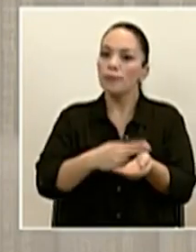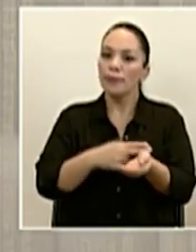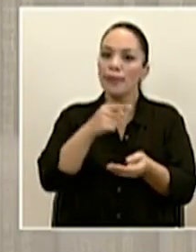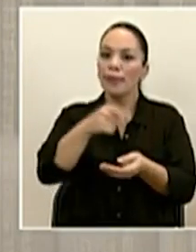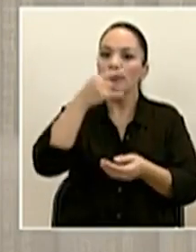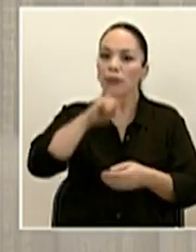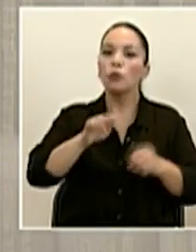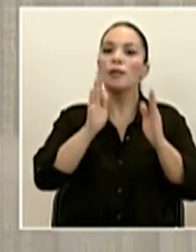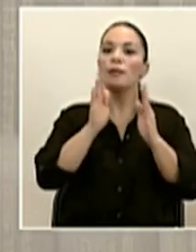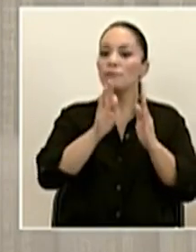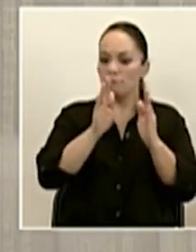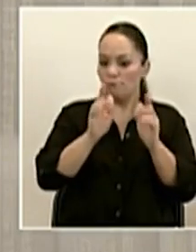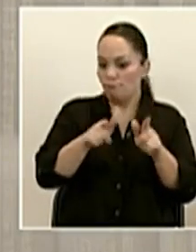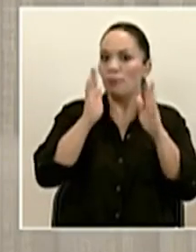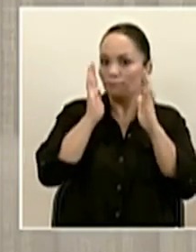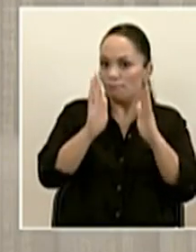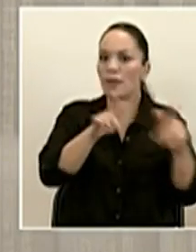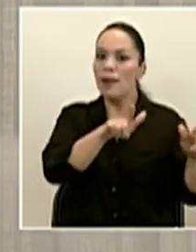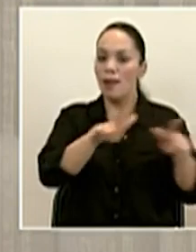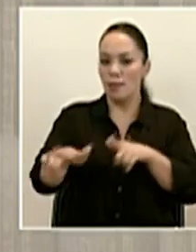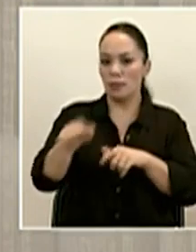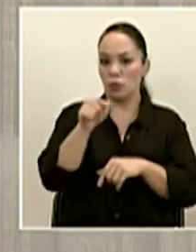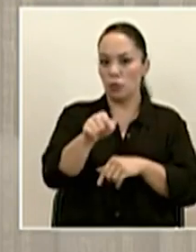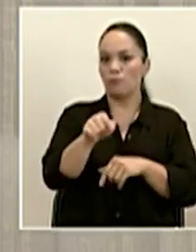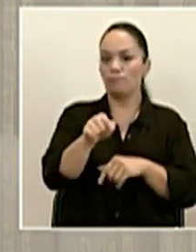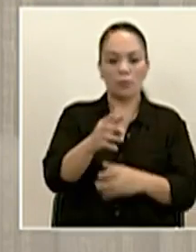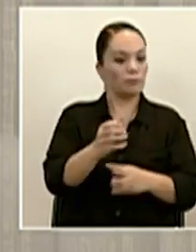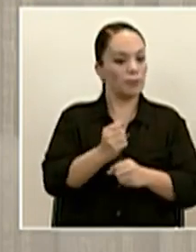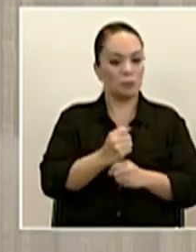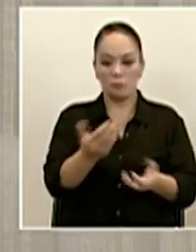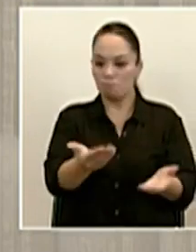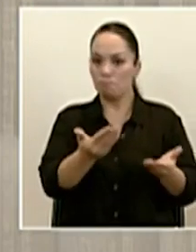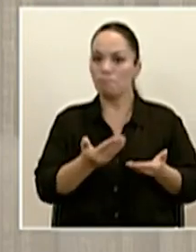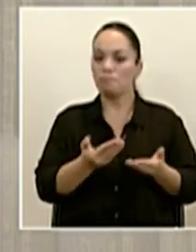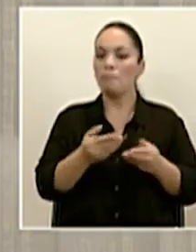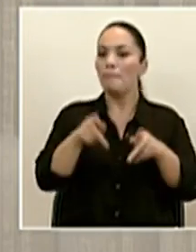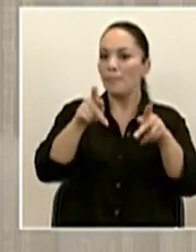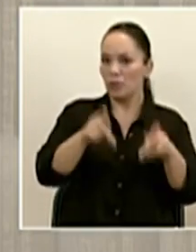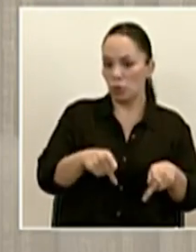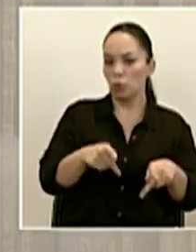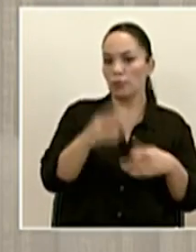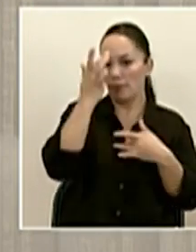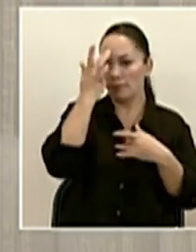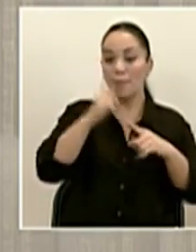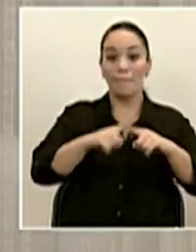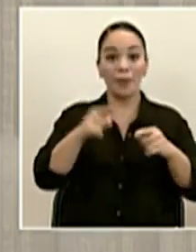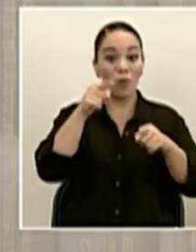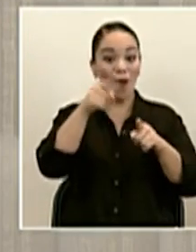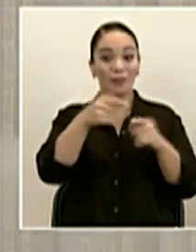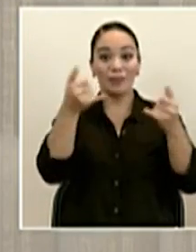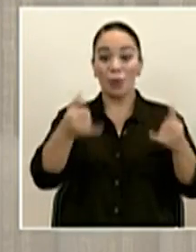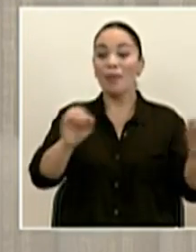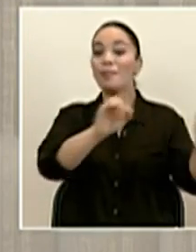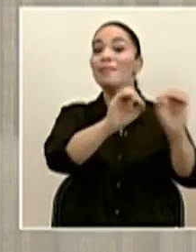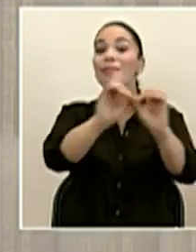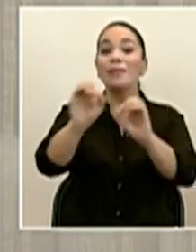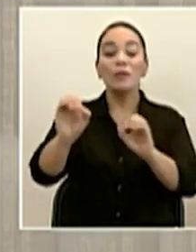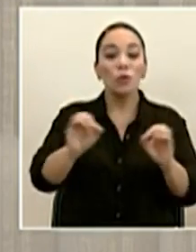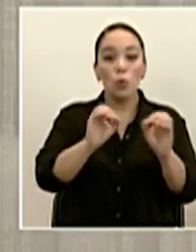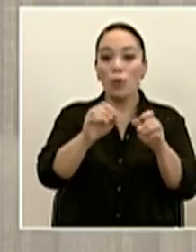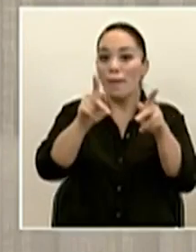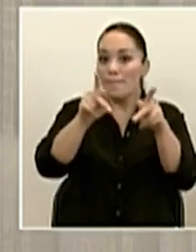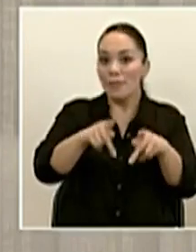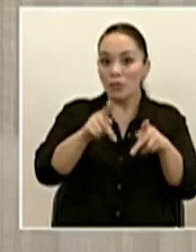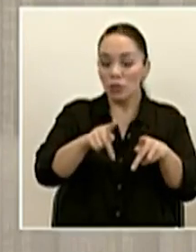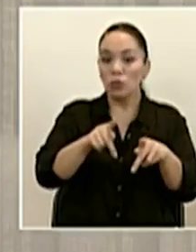listo para recibir pacientes pediátricos de esta enfermedad, pero al día de hoy ningún paciente pediátrico ha tenido que